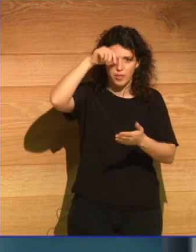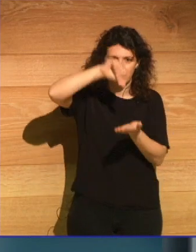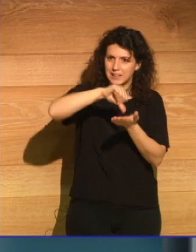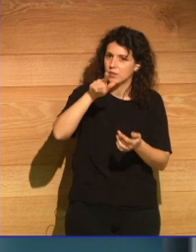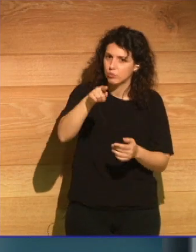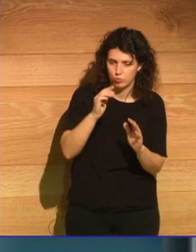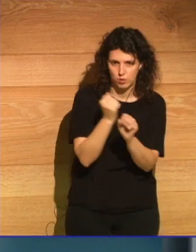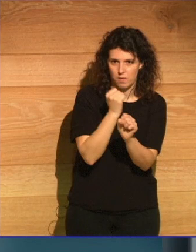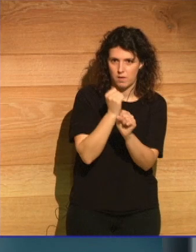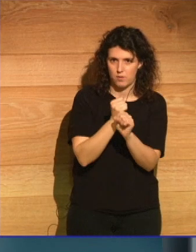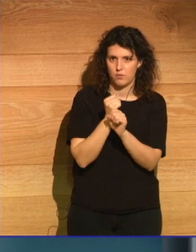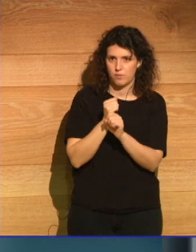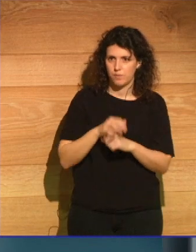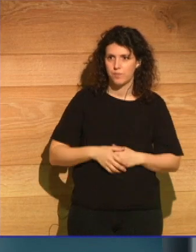trabajo.